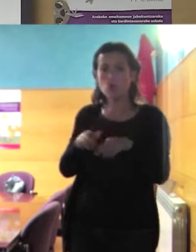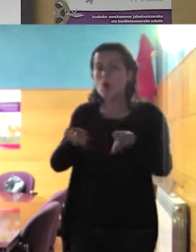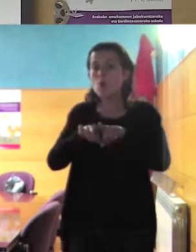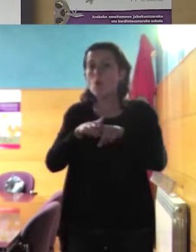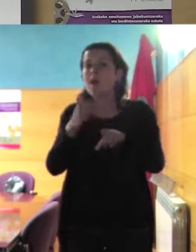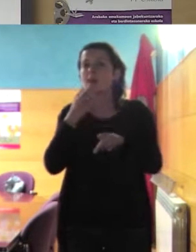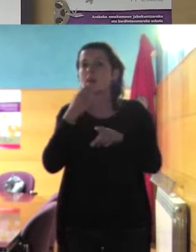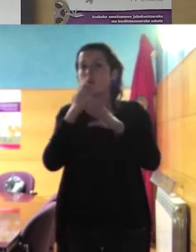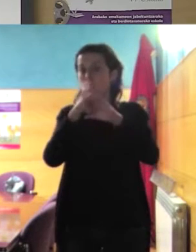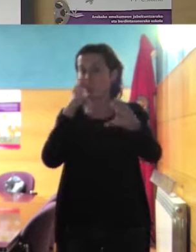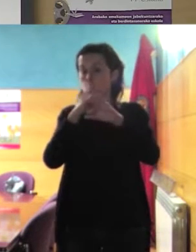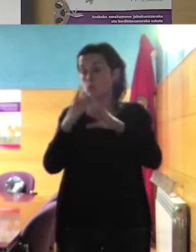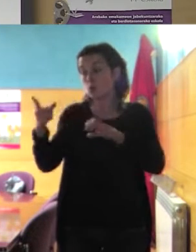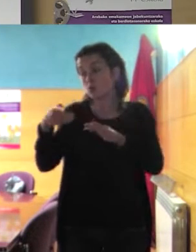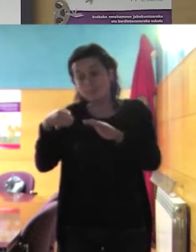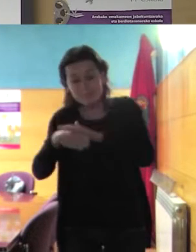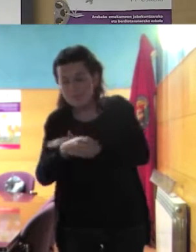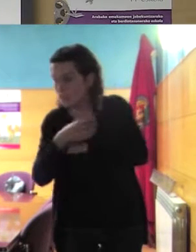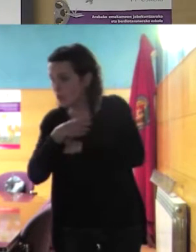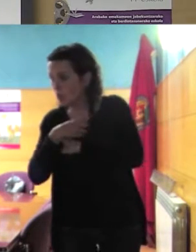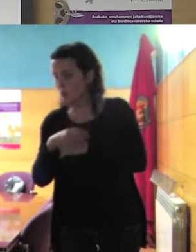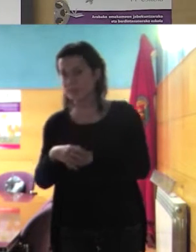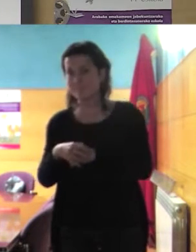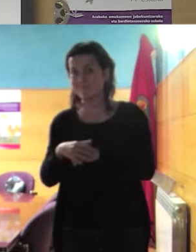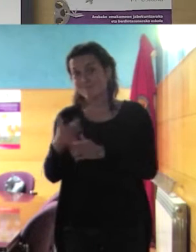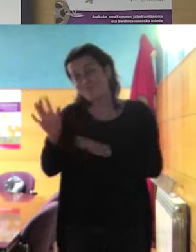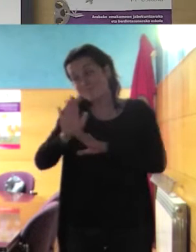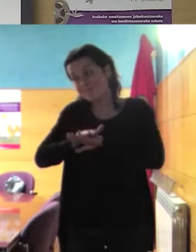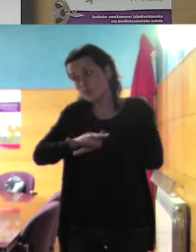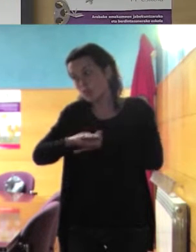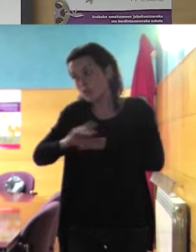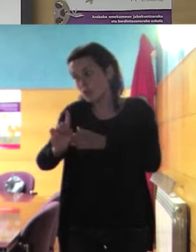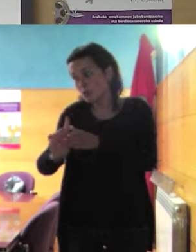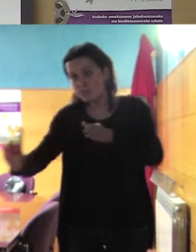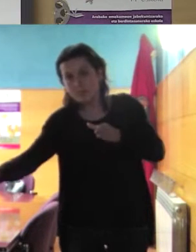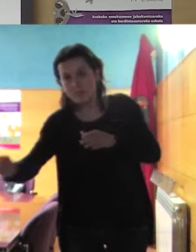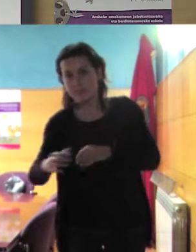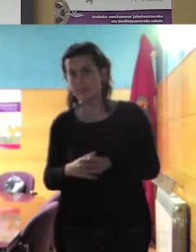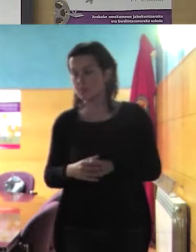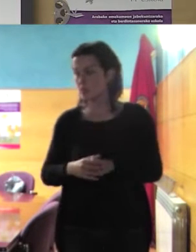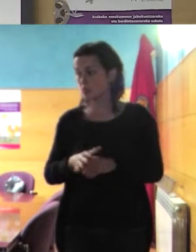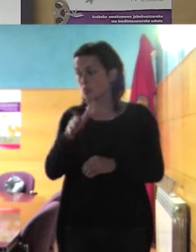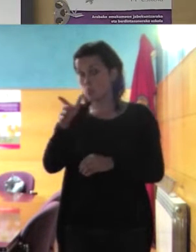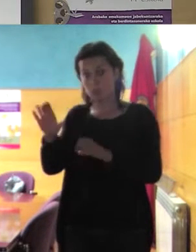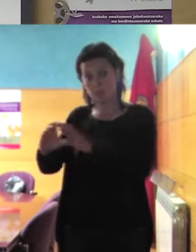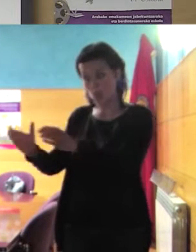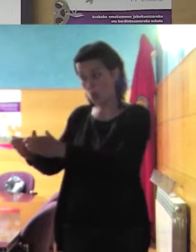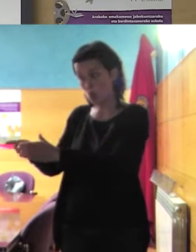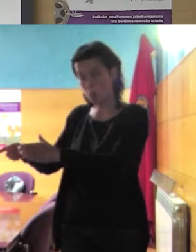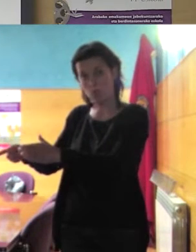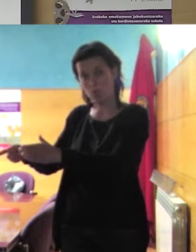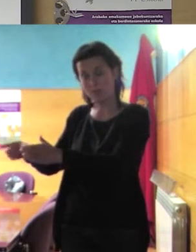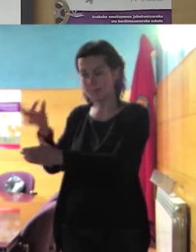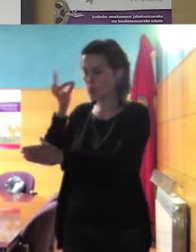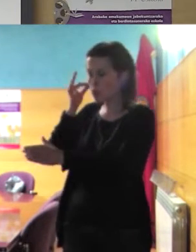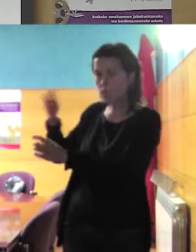bueno la dejo fuera señora la dejo fuera porque en su colectivo maltratan a las mujeres